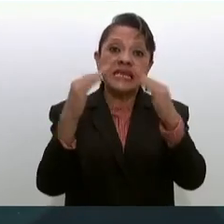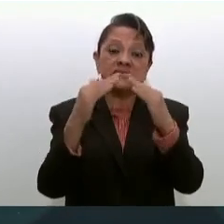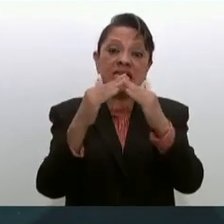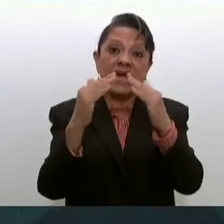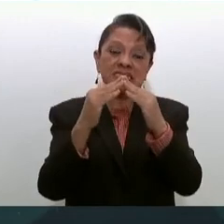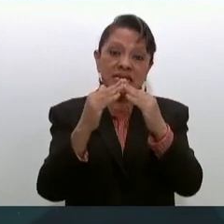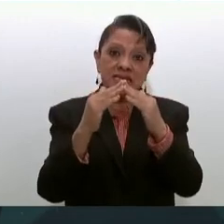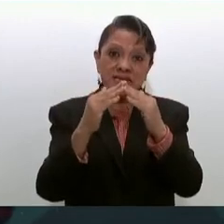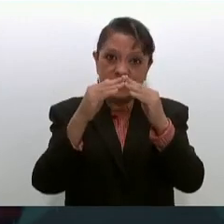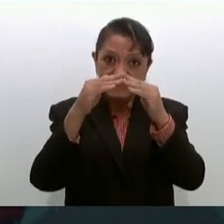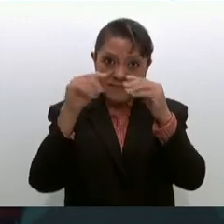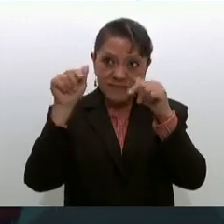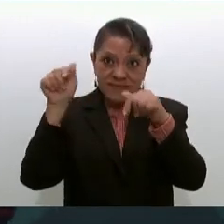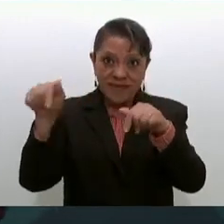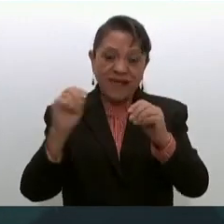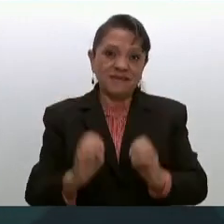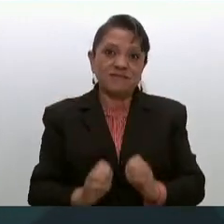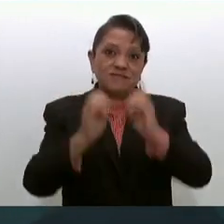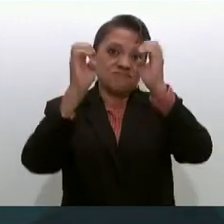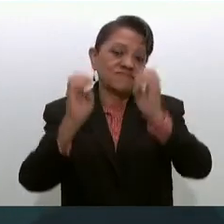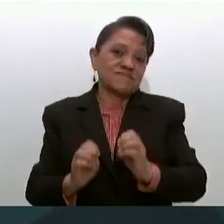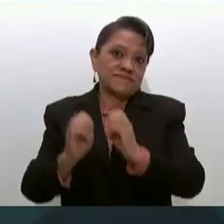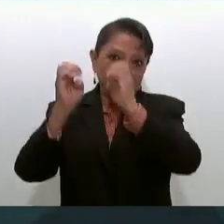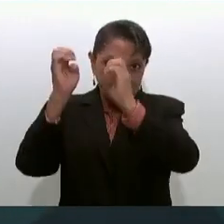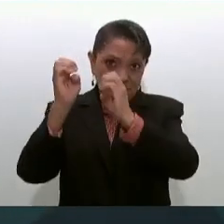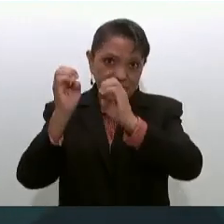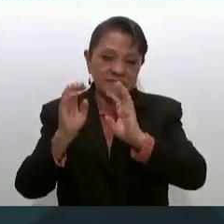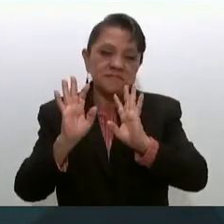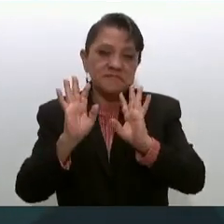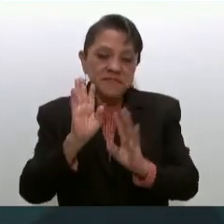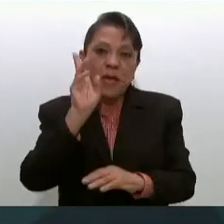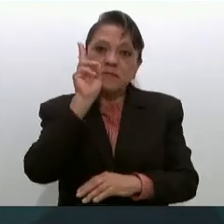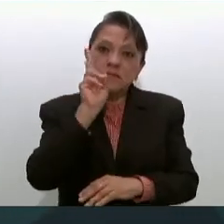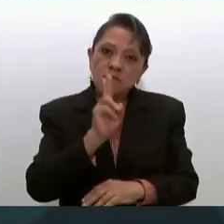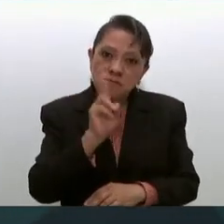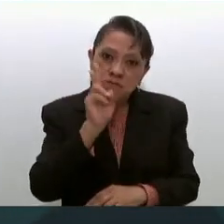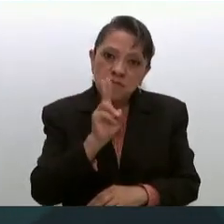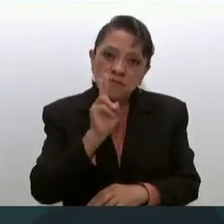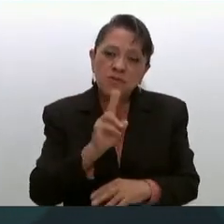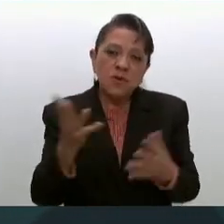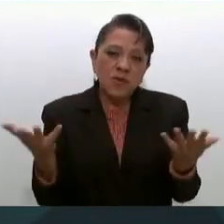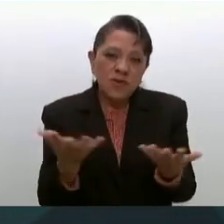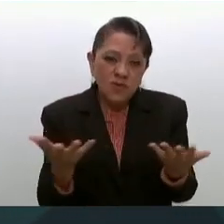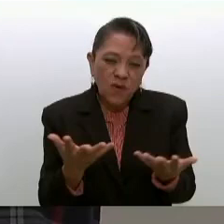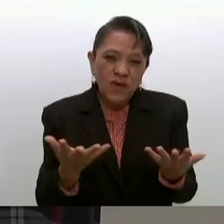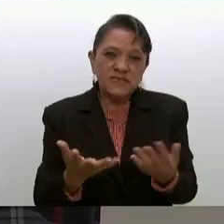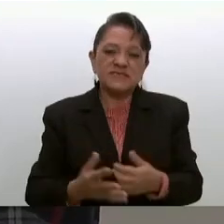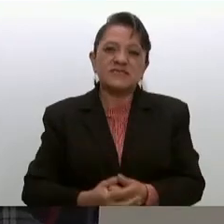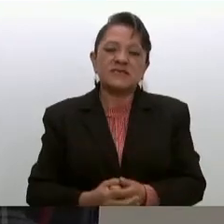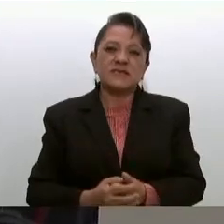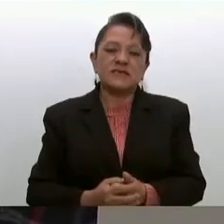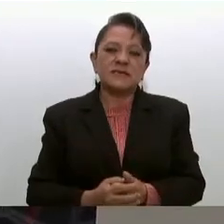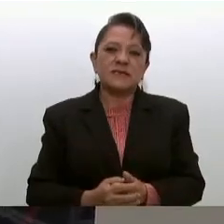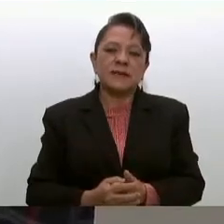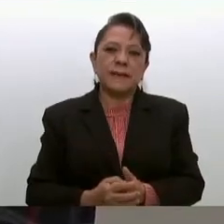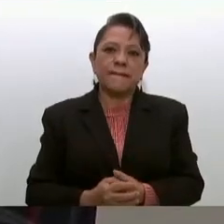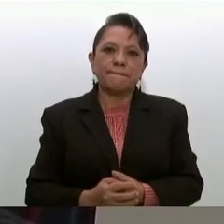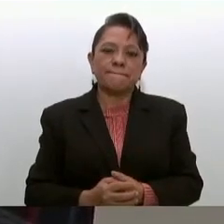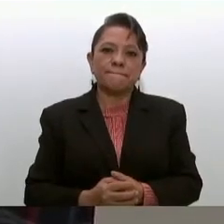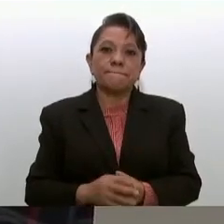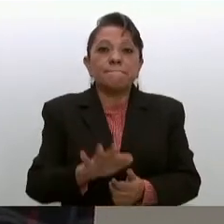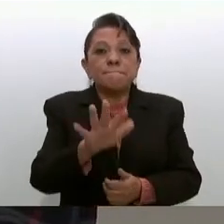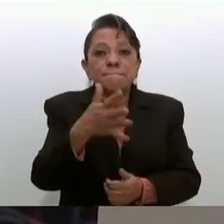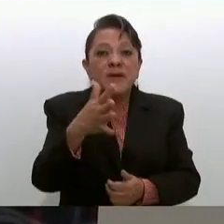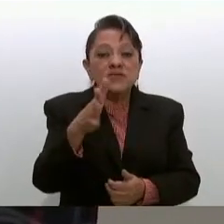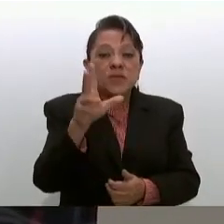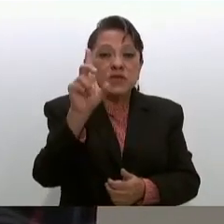y se está procurando que al menos el treinta